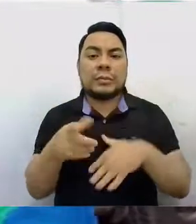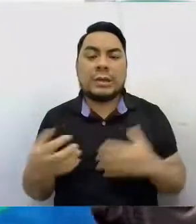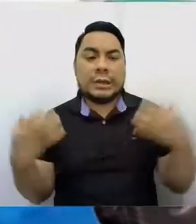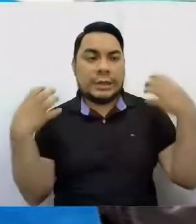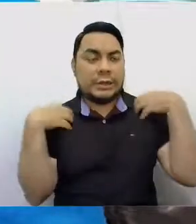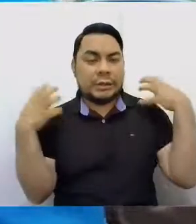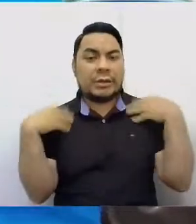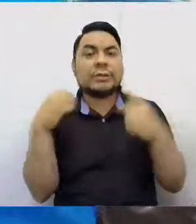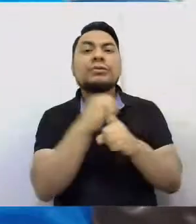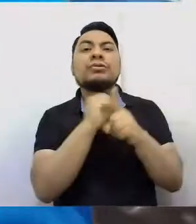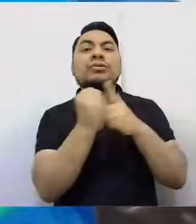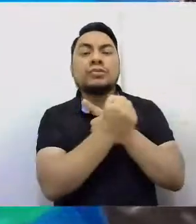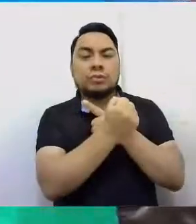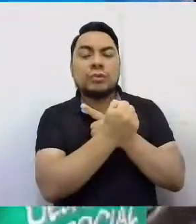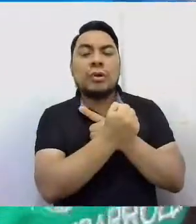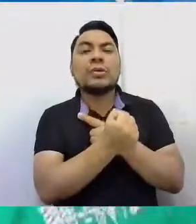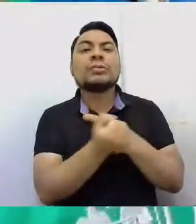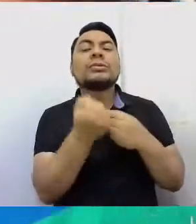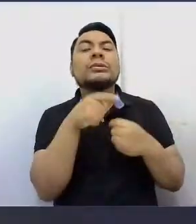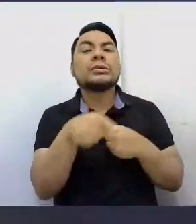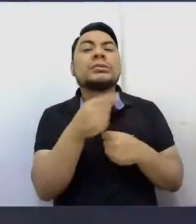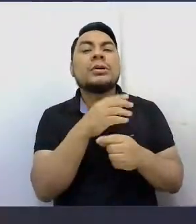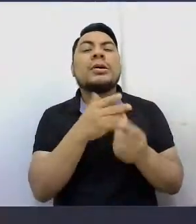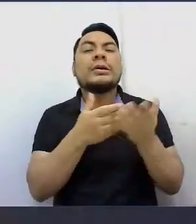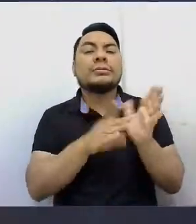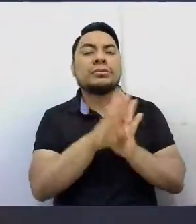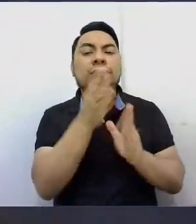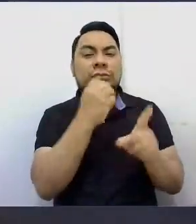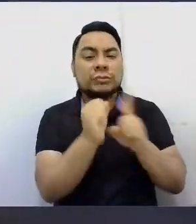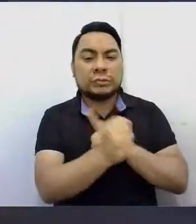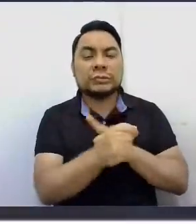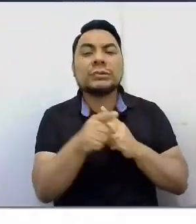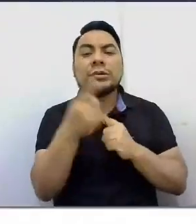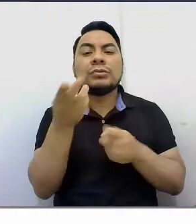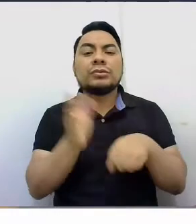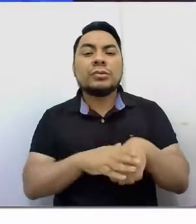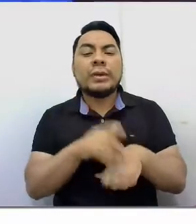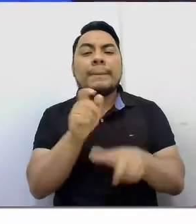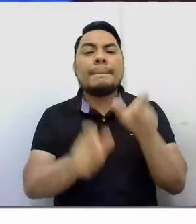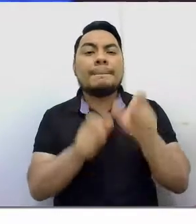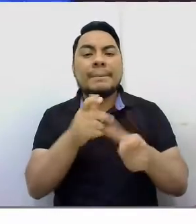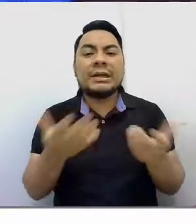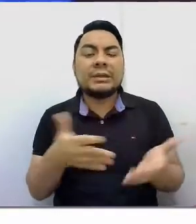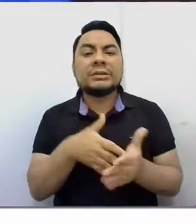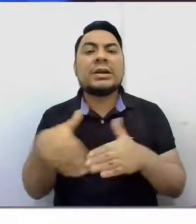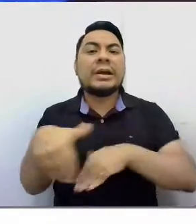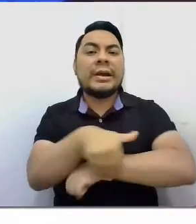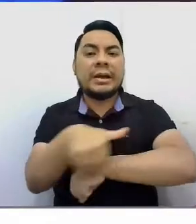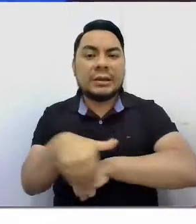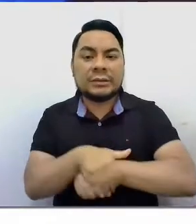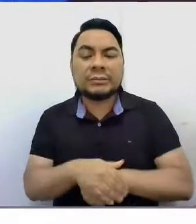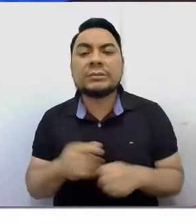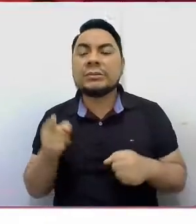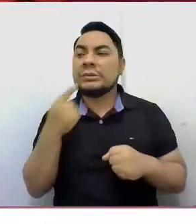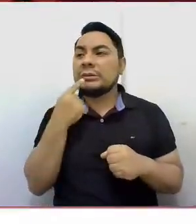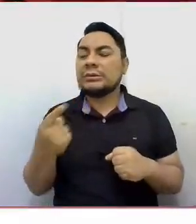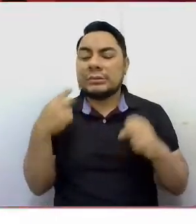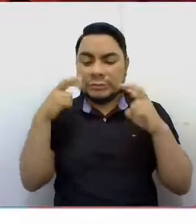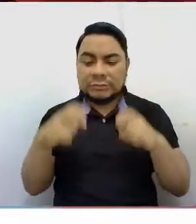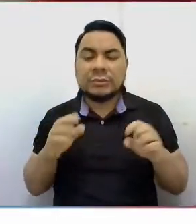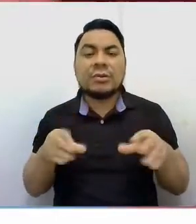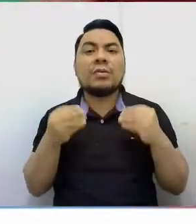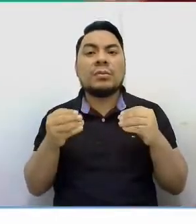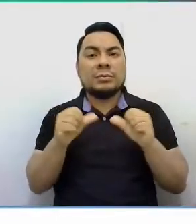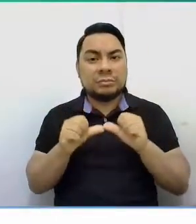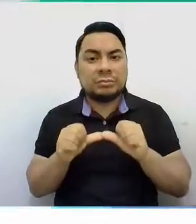realizó un diagnóstico en el Lamero de Pizarro sobre personas en situación de calle. Poco a poco, el estudio se ha ido extendiendo a